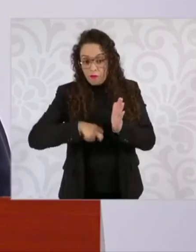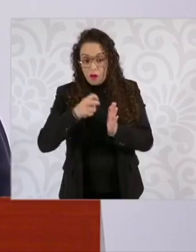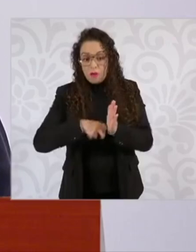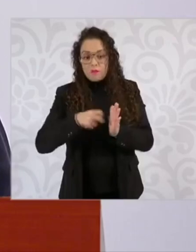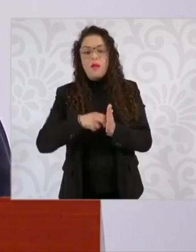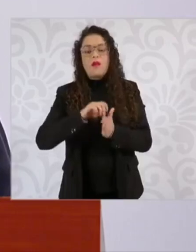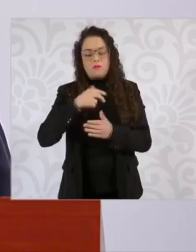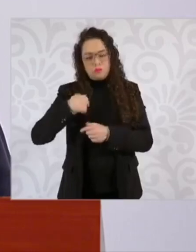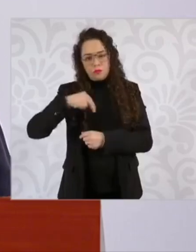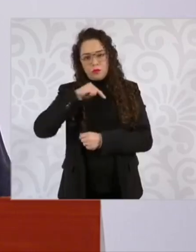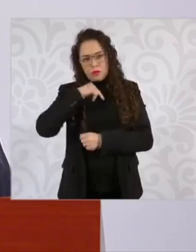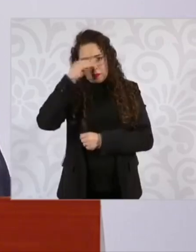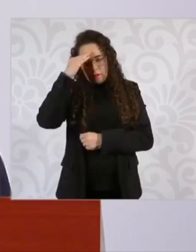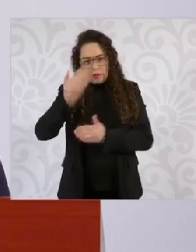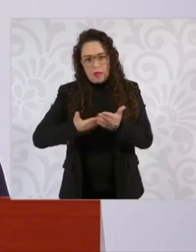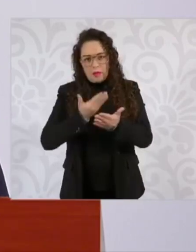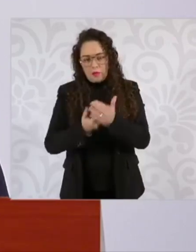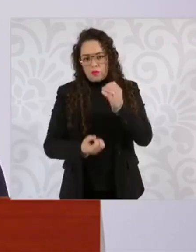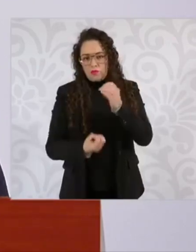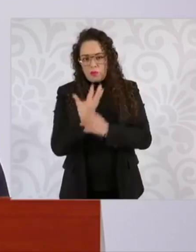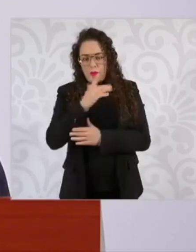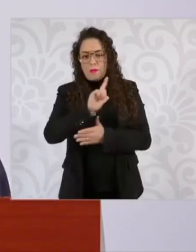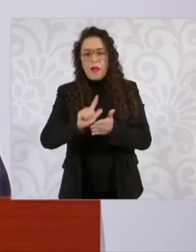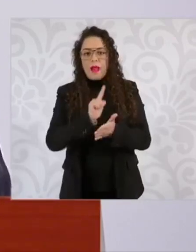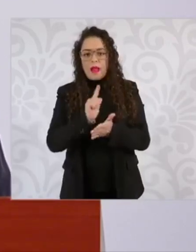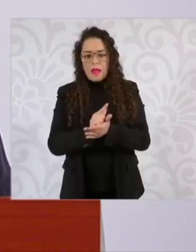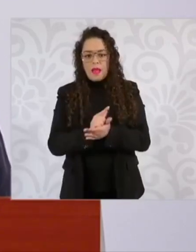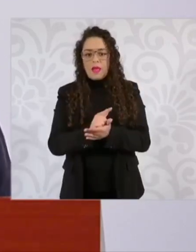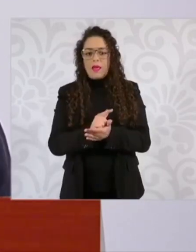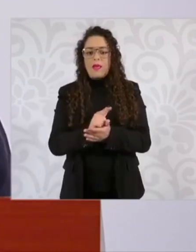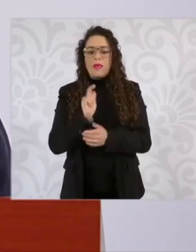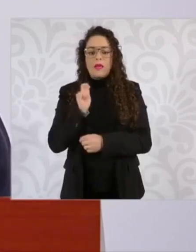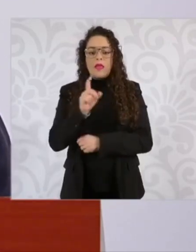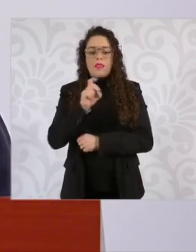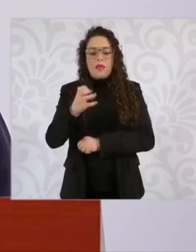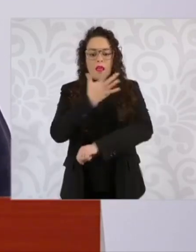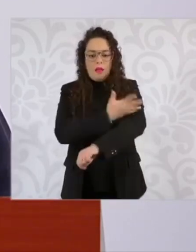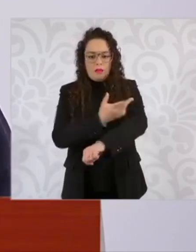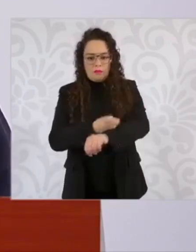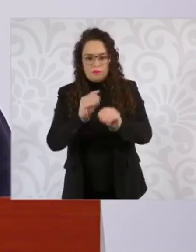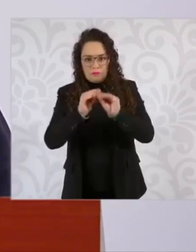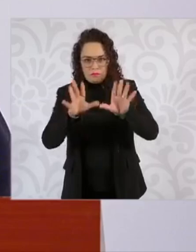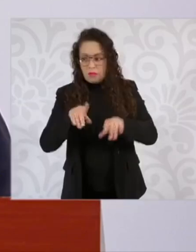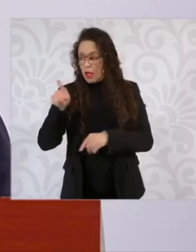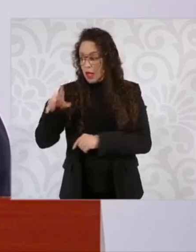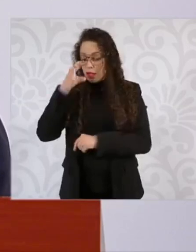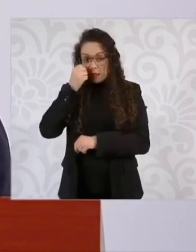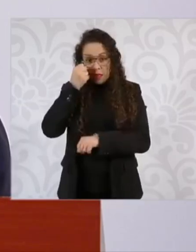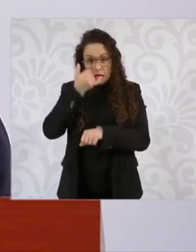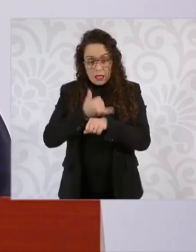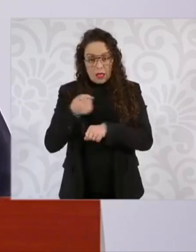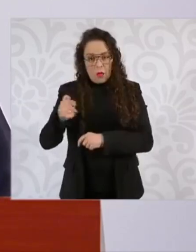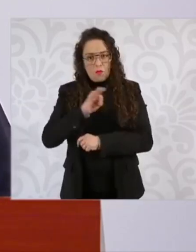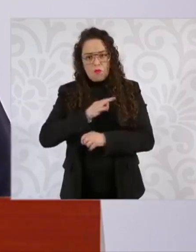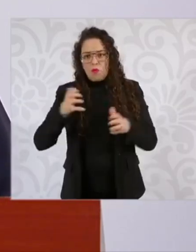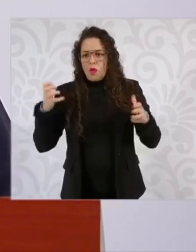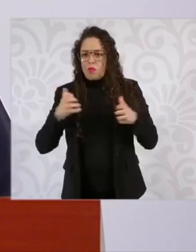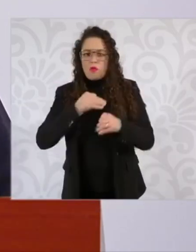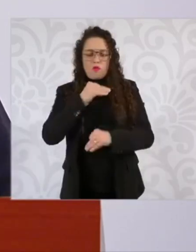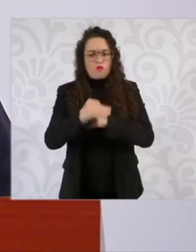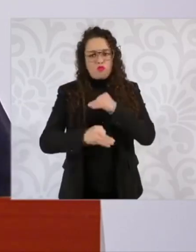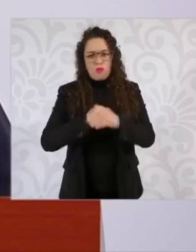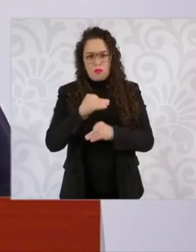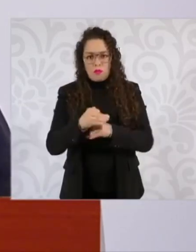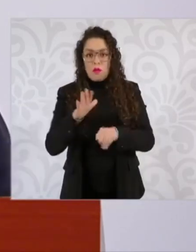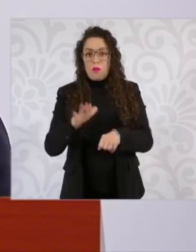Ley General de Transparencia que garantice que esta secretaría pueda llevar a cabo todas estas funciones y al mismo tiempo que no sea juez y